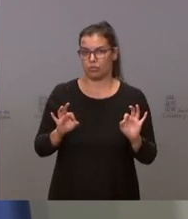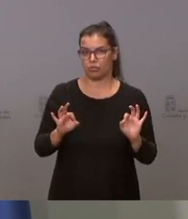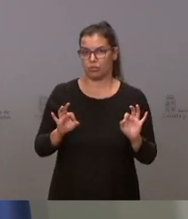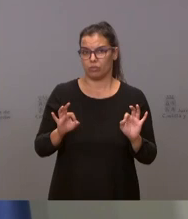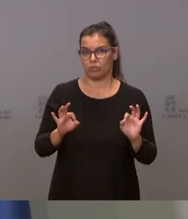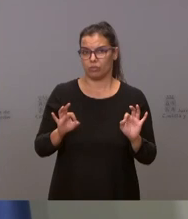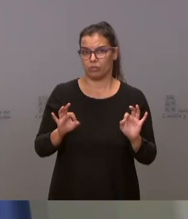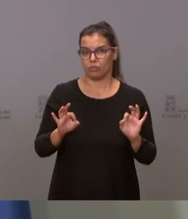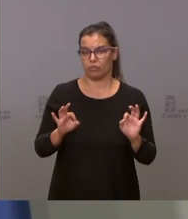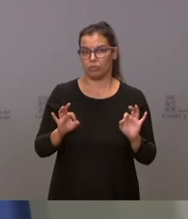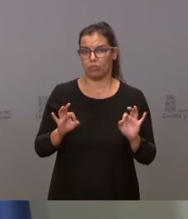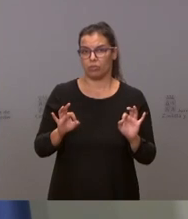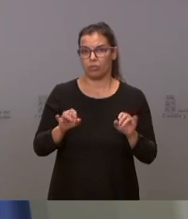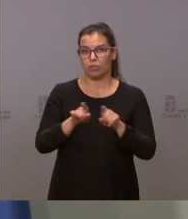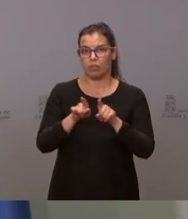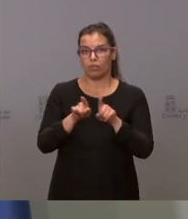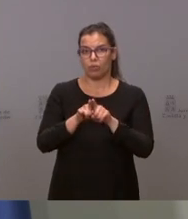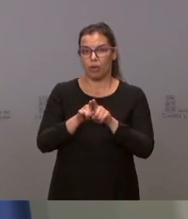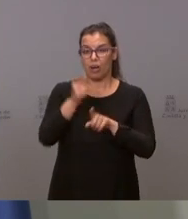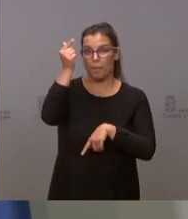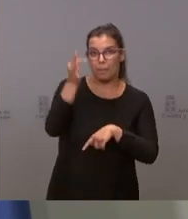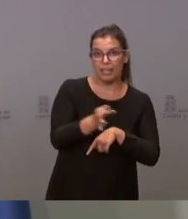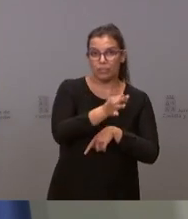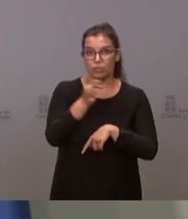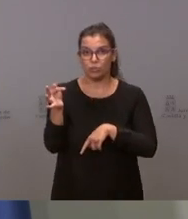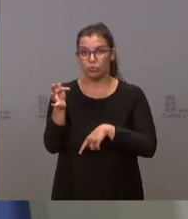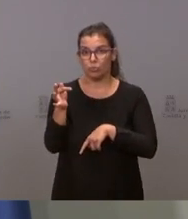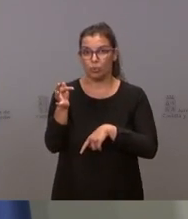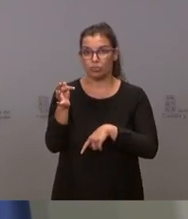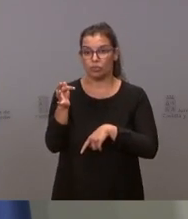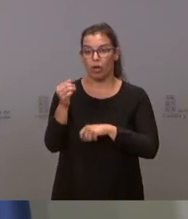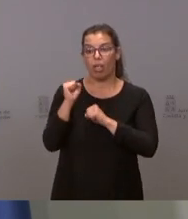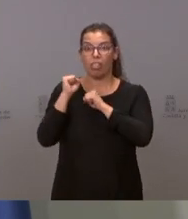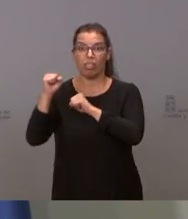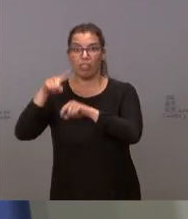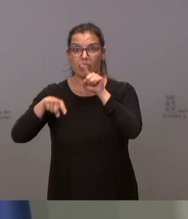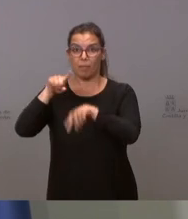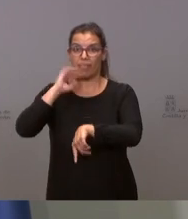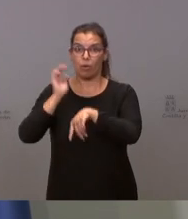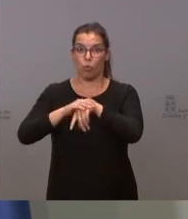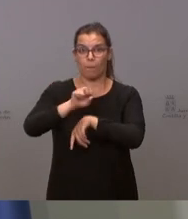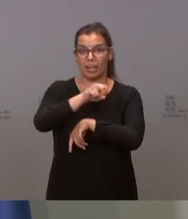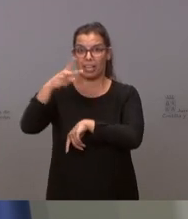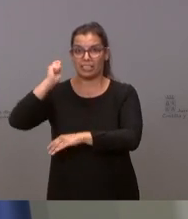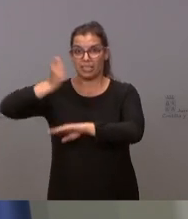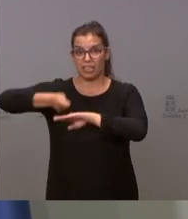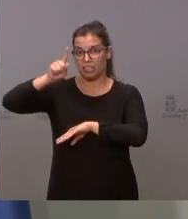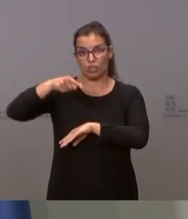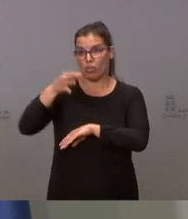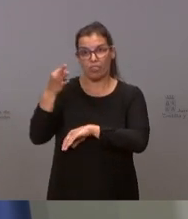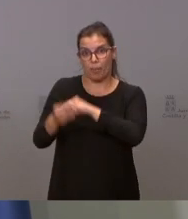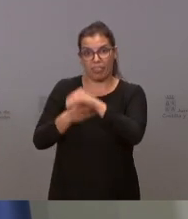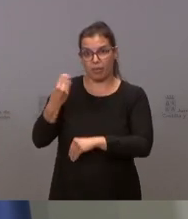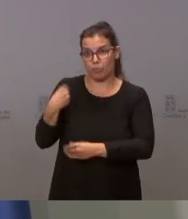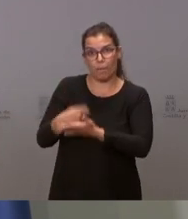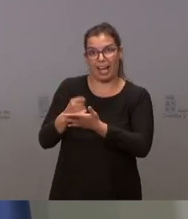se va a condicionar a la aprobación o no del presupuesto la ejecución de una sentencia. La sentencia del IVA se tiene que ejecutar y